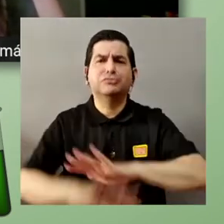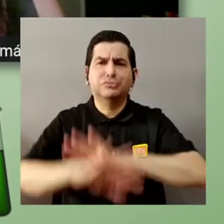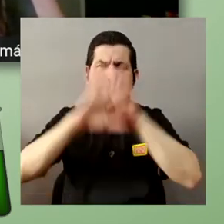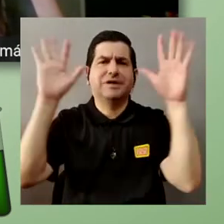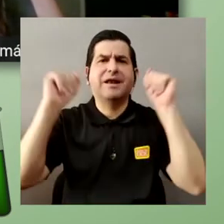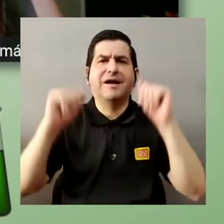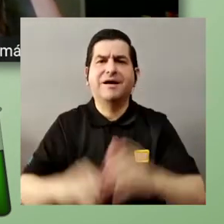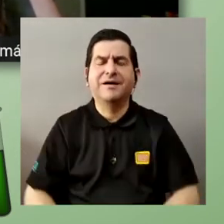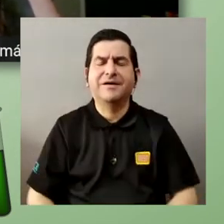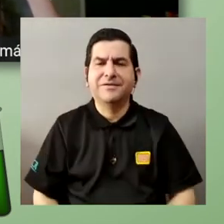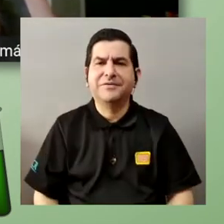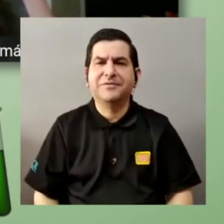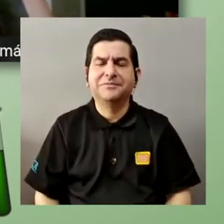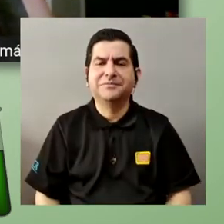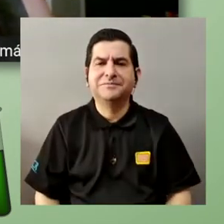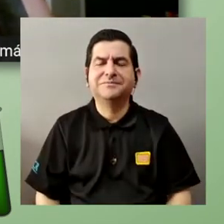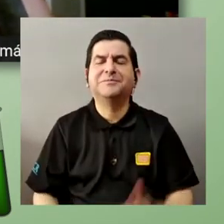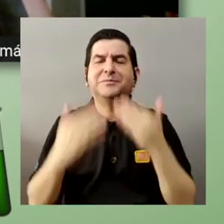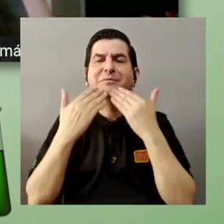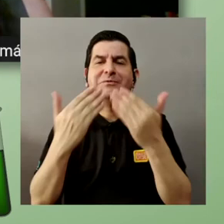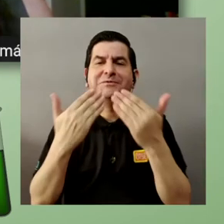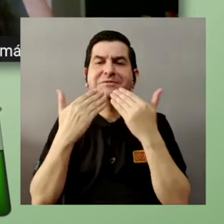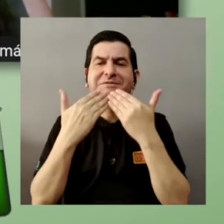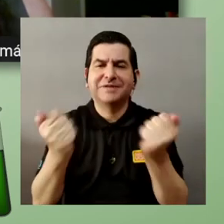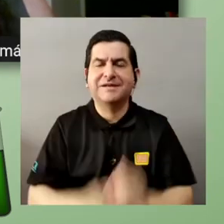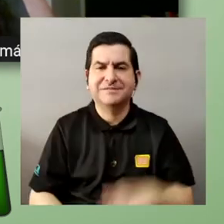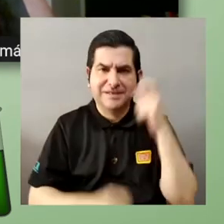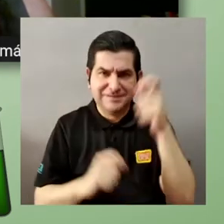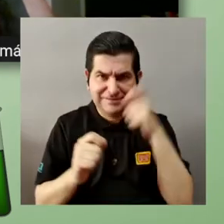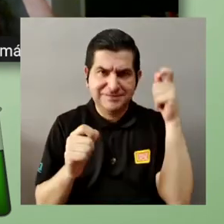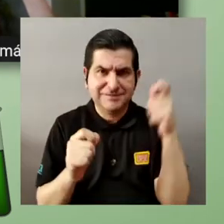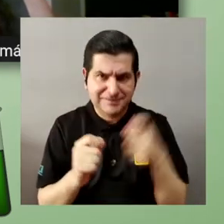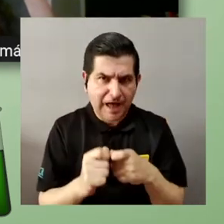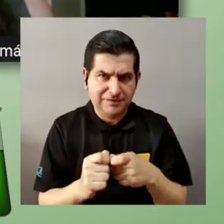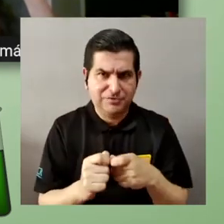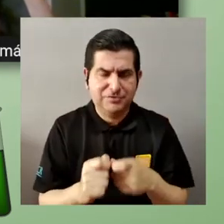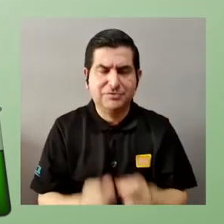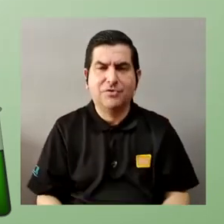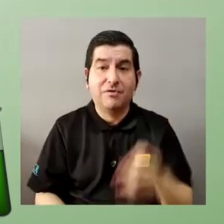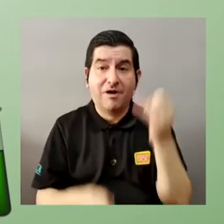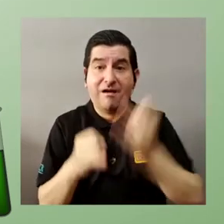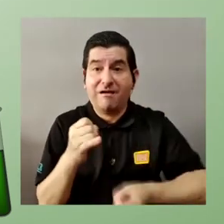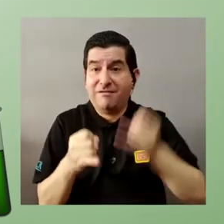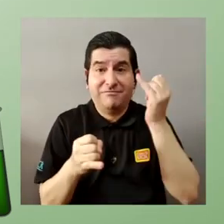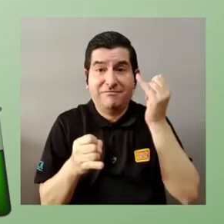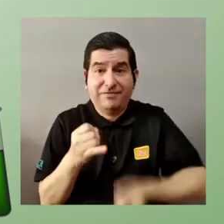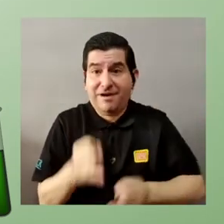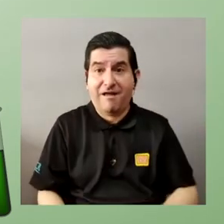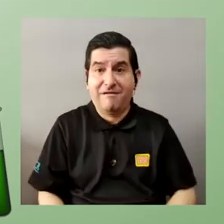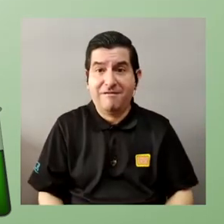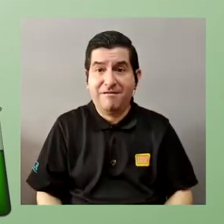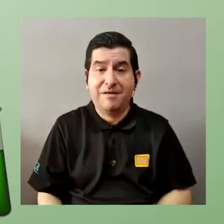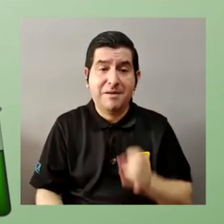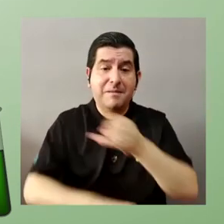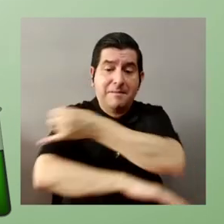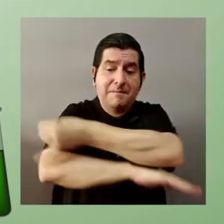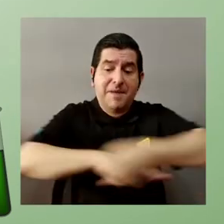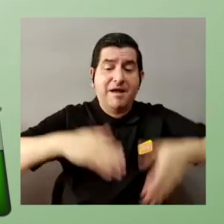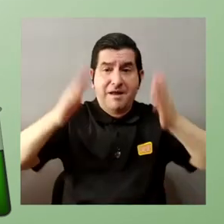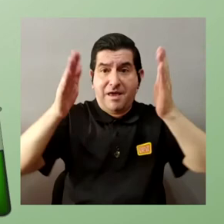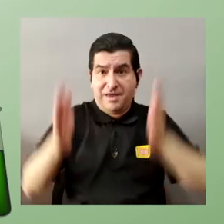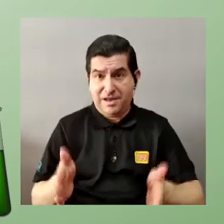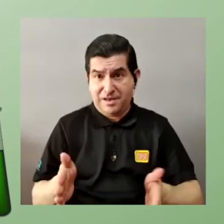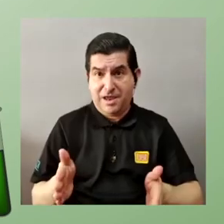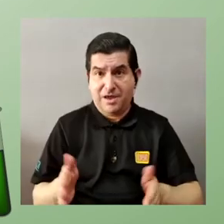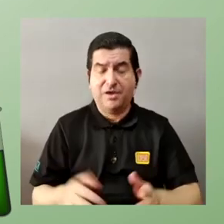sí claro más bien demasiado gracias porque exactamente este al final de cuentas para los